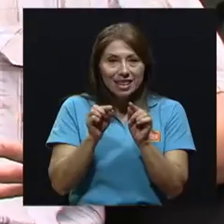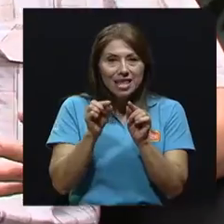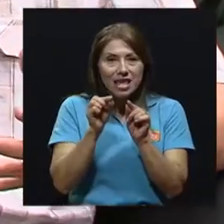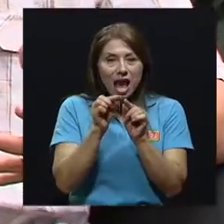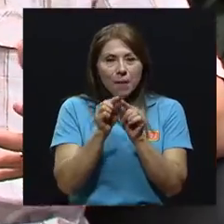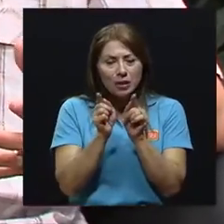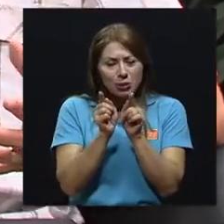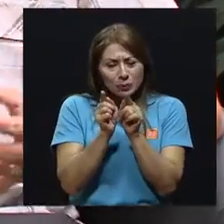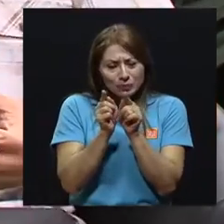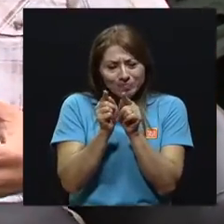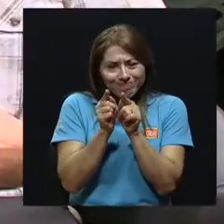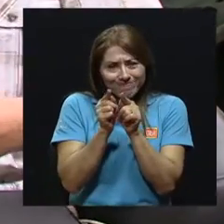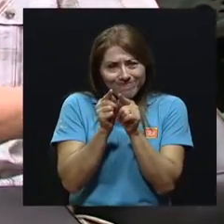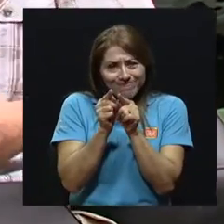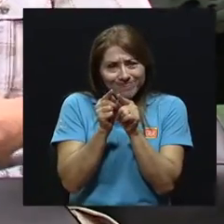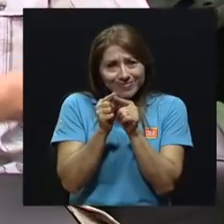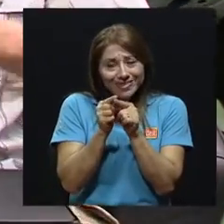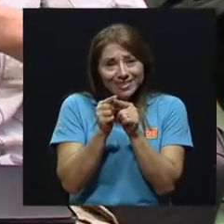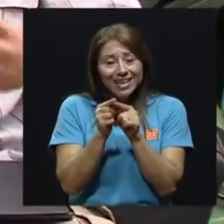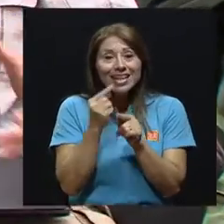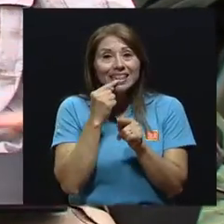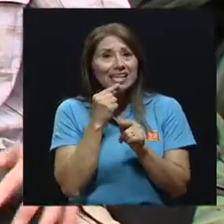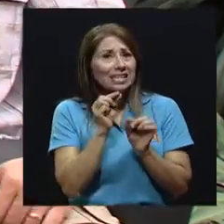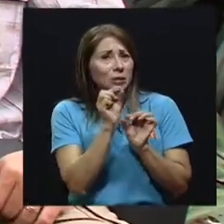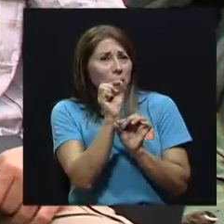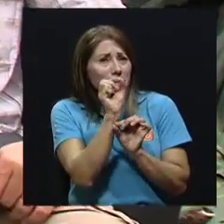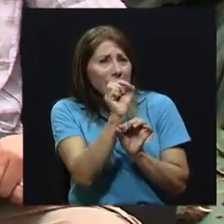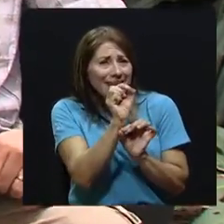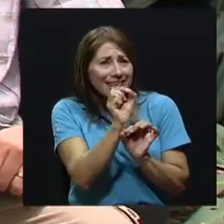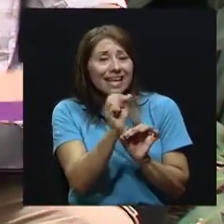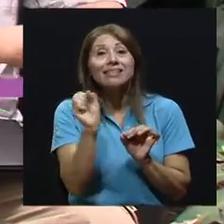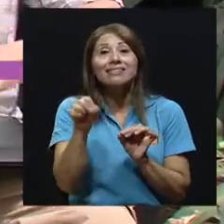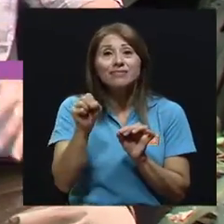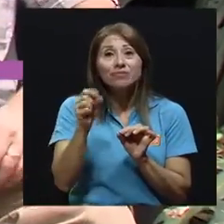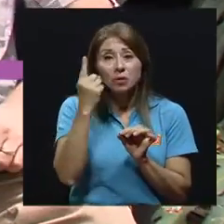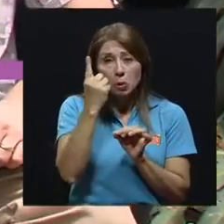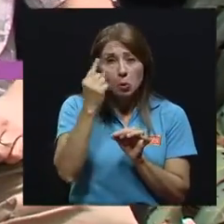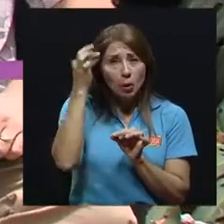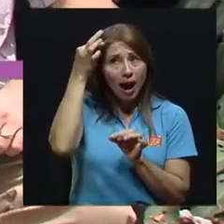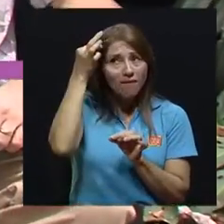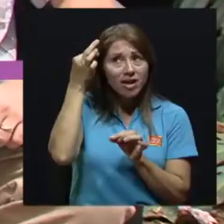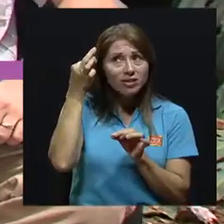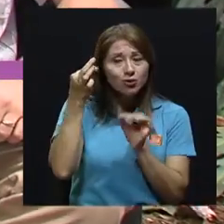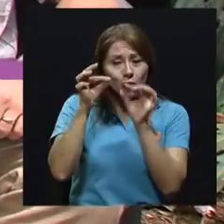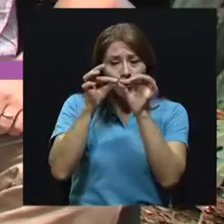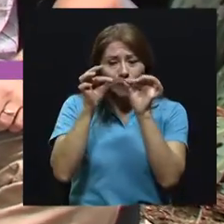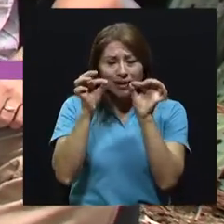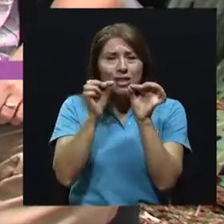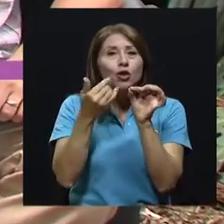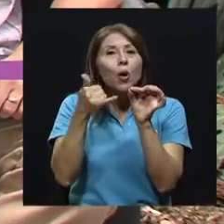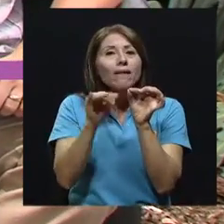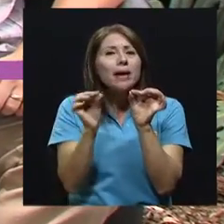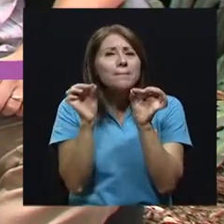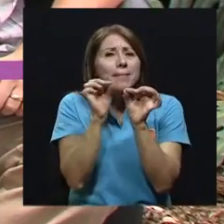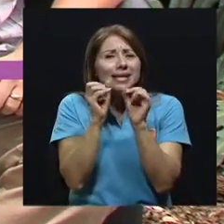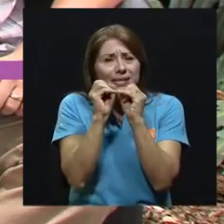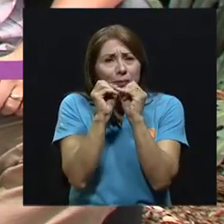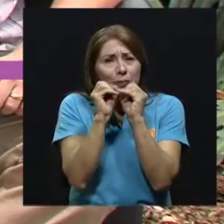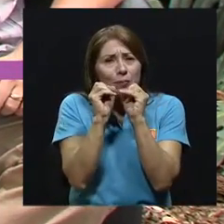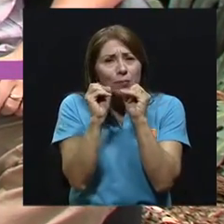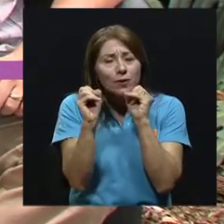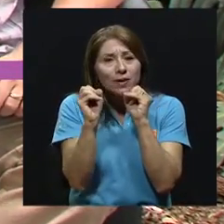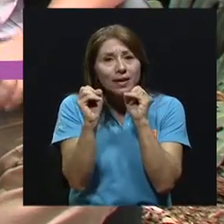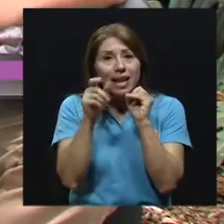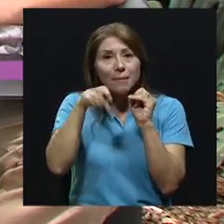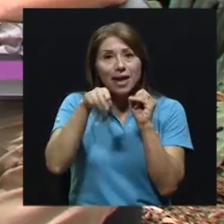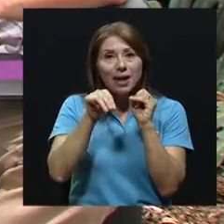Son pequeñísimas. Ah, sí, más delgado, más que un cabello humano. Más delgado que un cabello humano. Las PM10 y todavía las